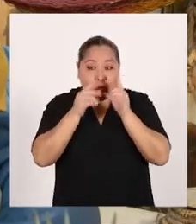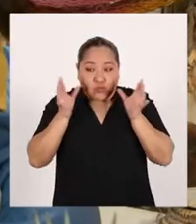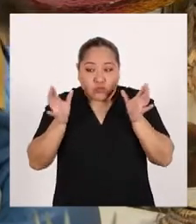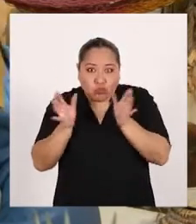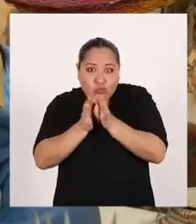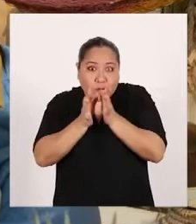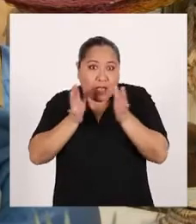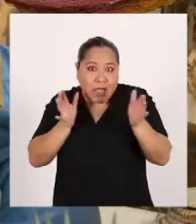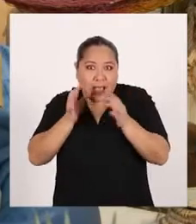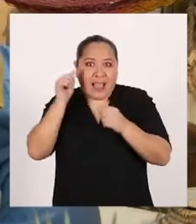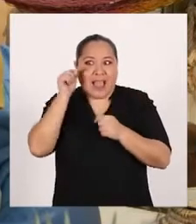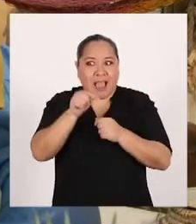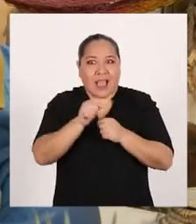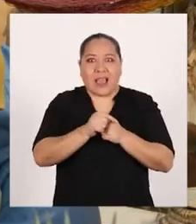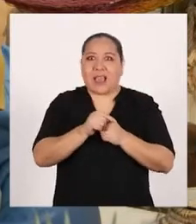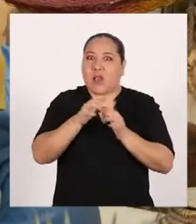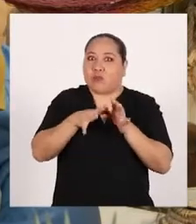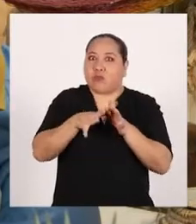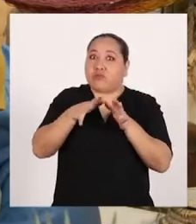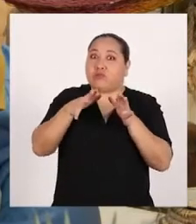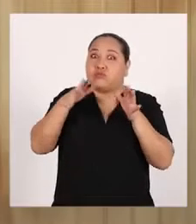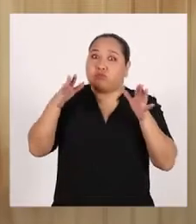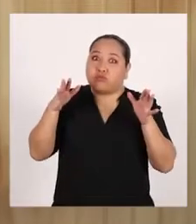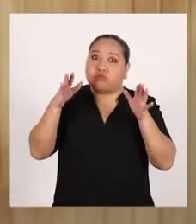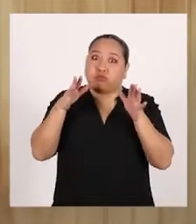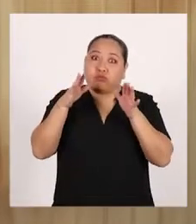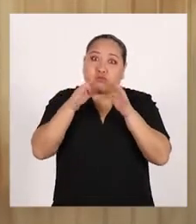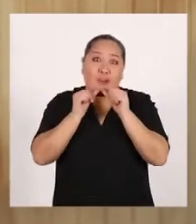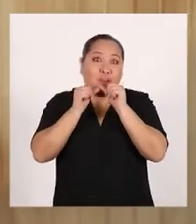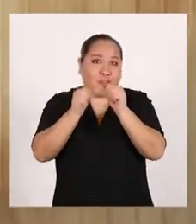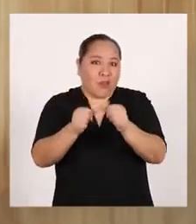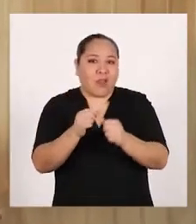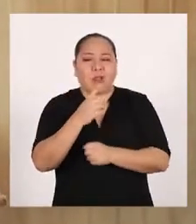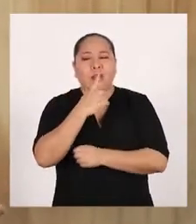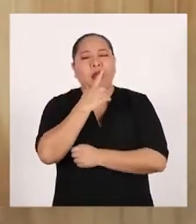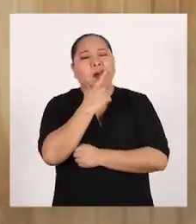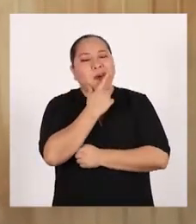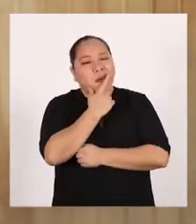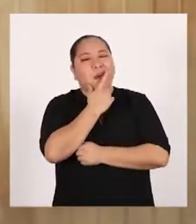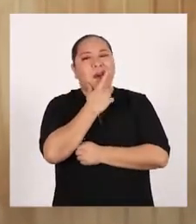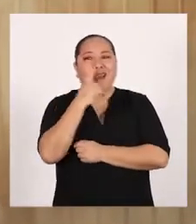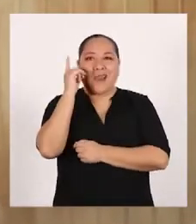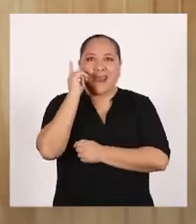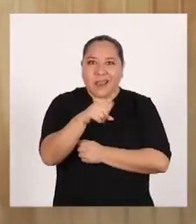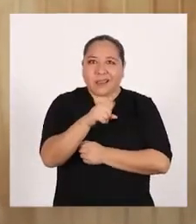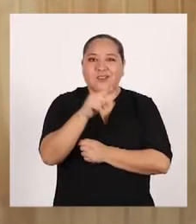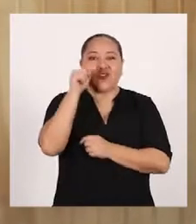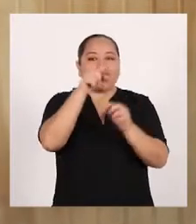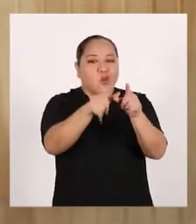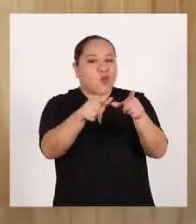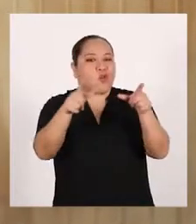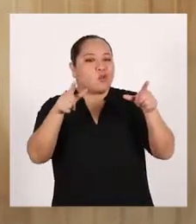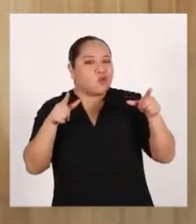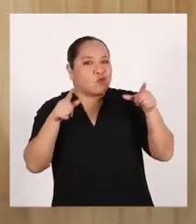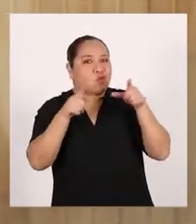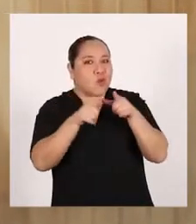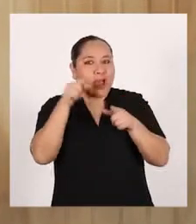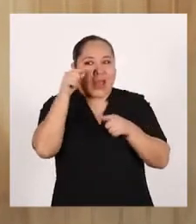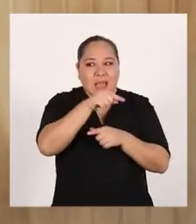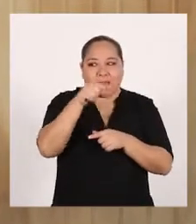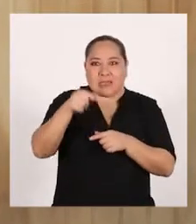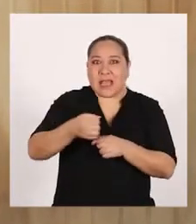lagunas se mantiene o aumenta ¡Ah! Y esos son los lugares donde